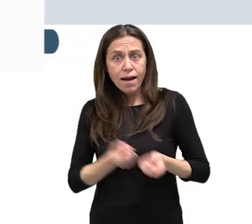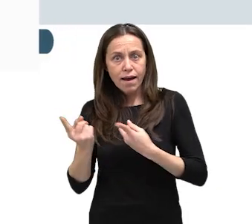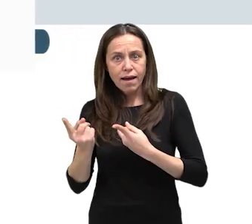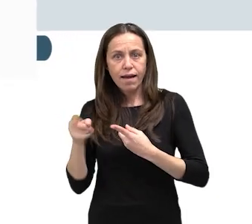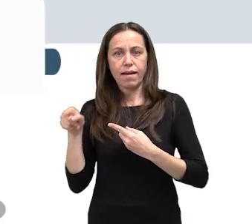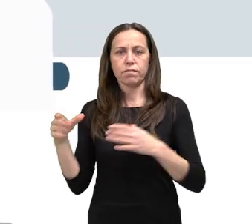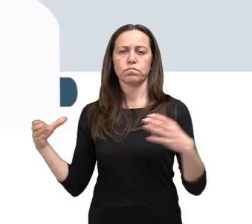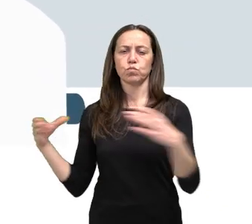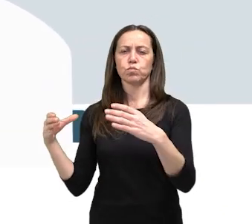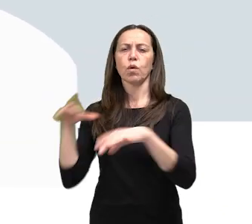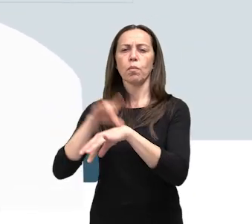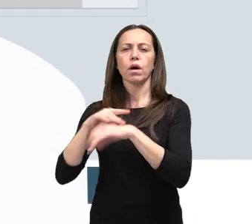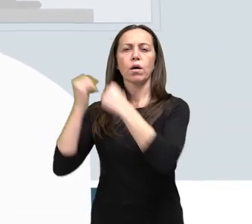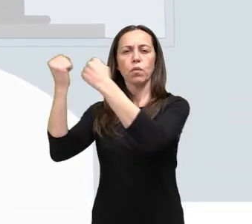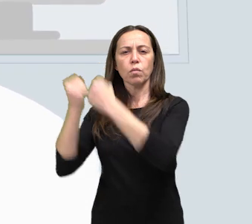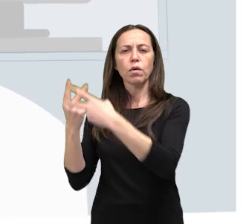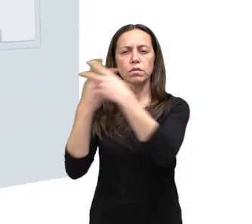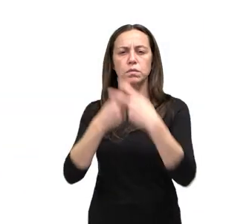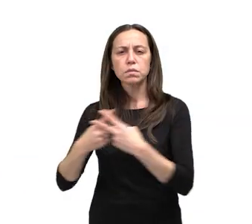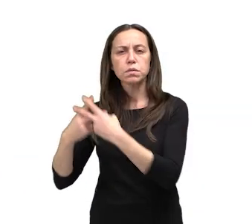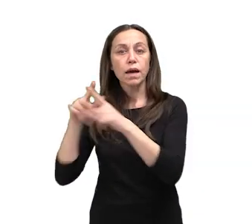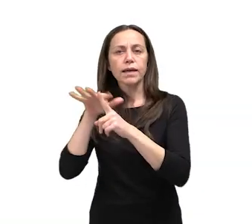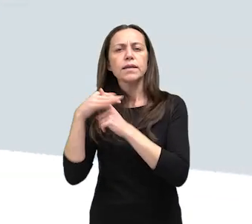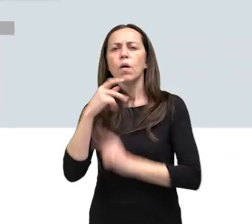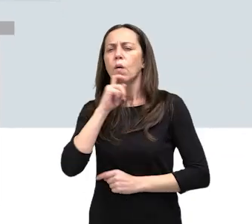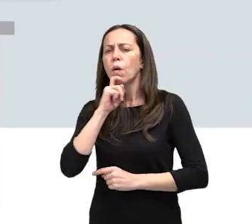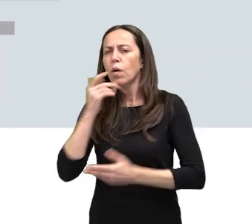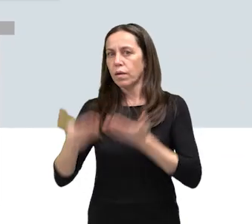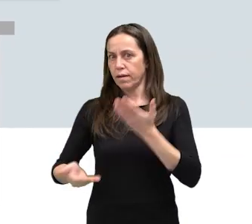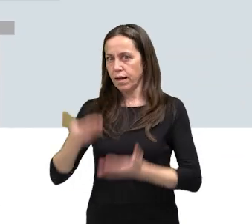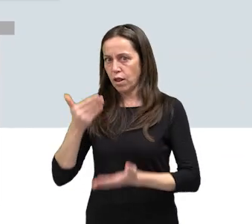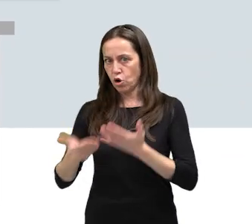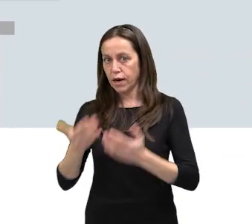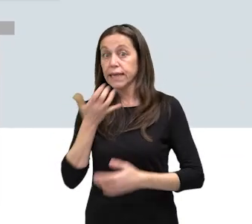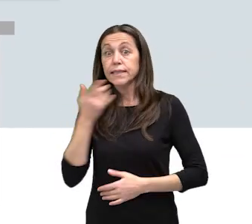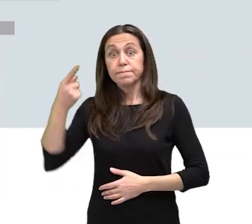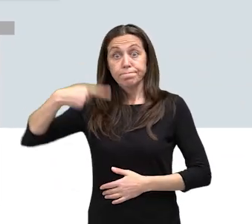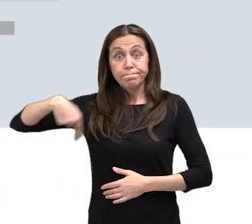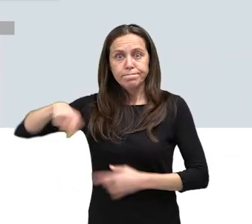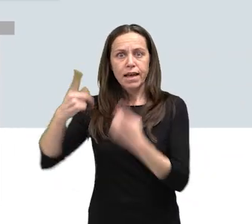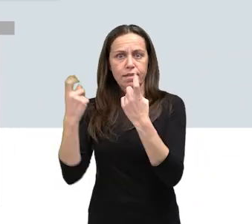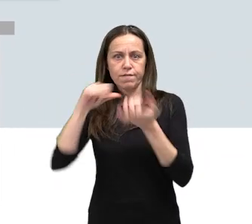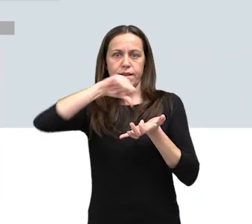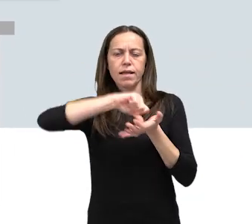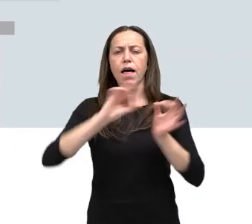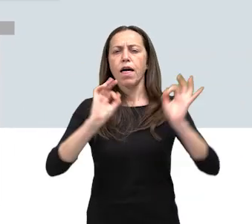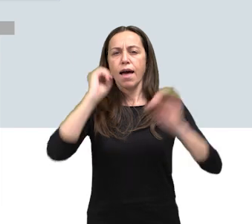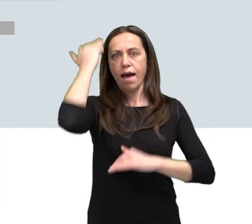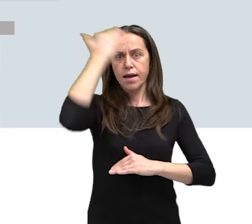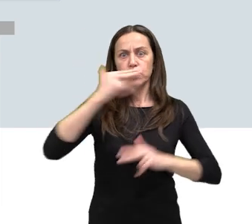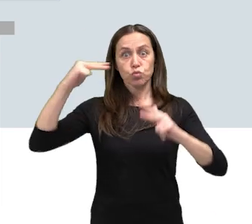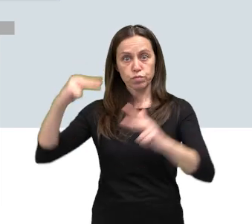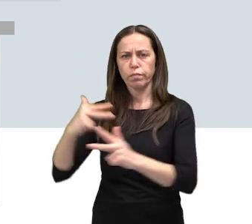equipo de médicos expertos en ictus valora o seu estado. Se o precisan, o centro de atención ao ictus intervirá por